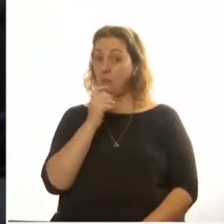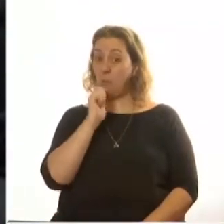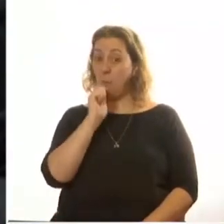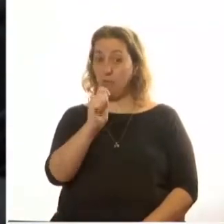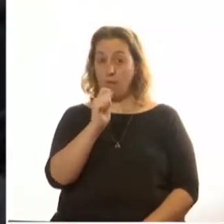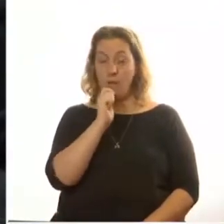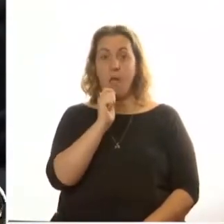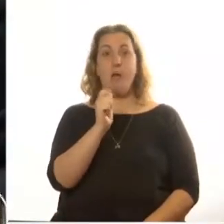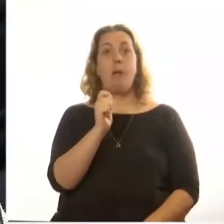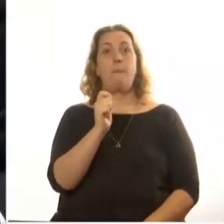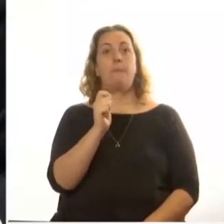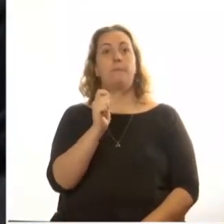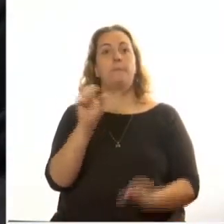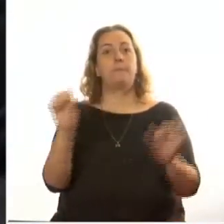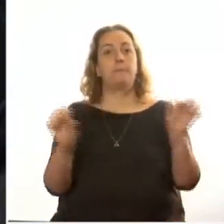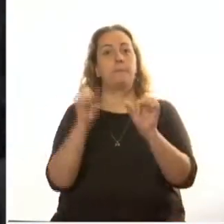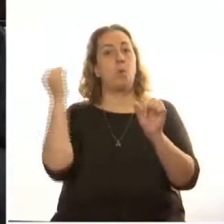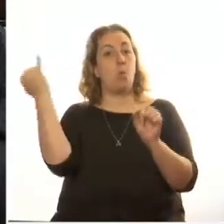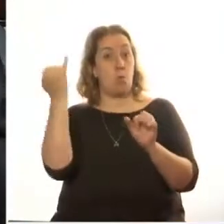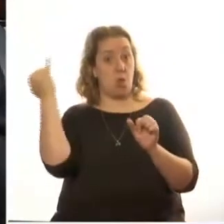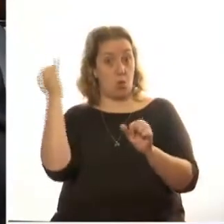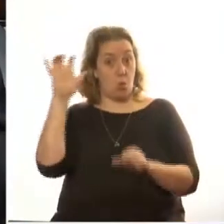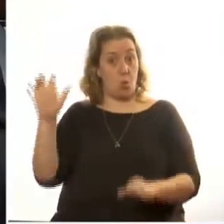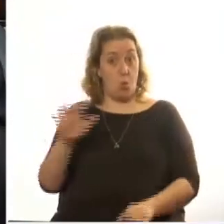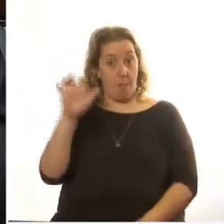hecha a los judíos en Europa.